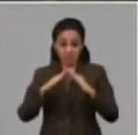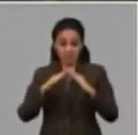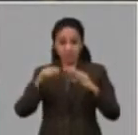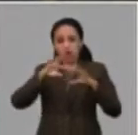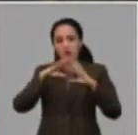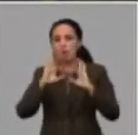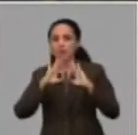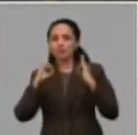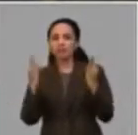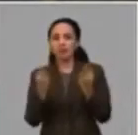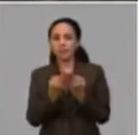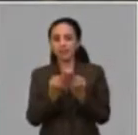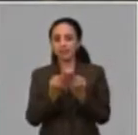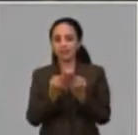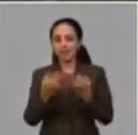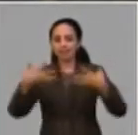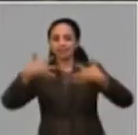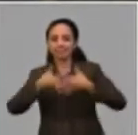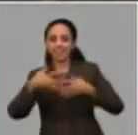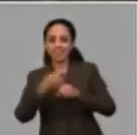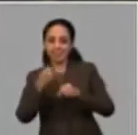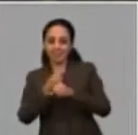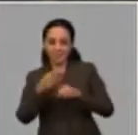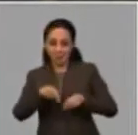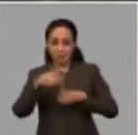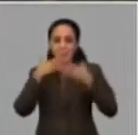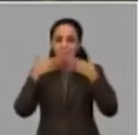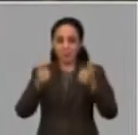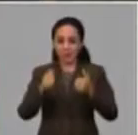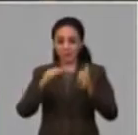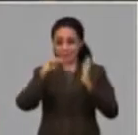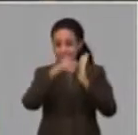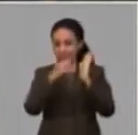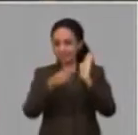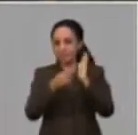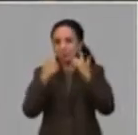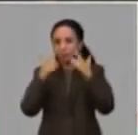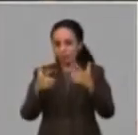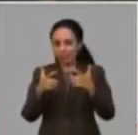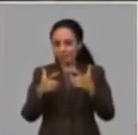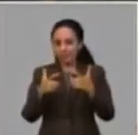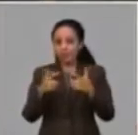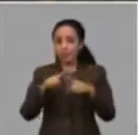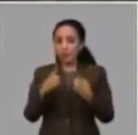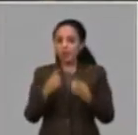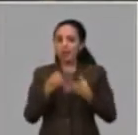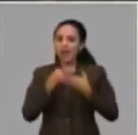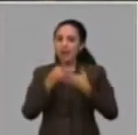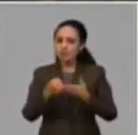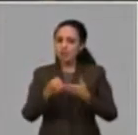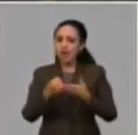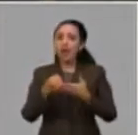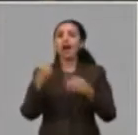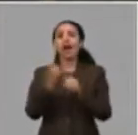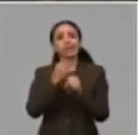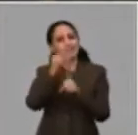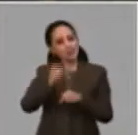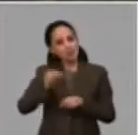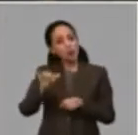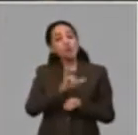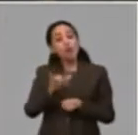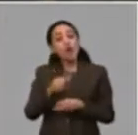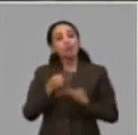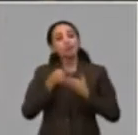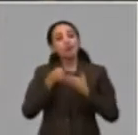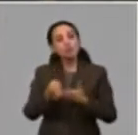cuestiones que son interesantes de resaltar porque lo mismo trae ventajas para el trabajador que también para la administración.